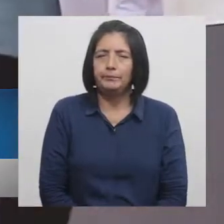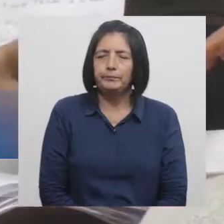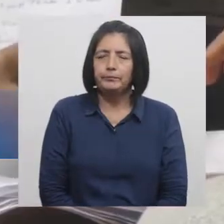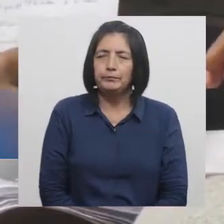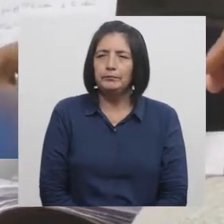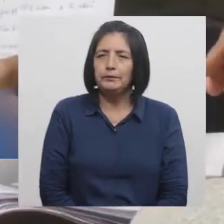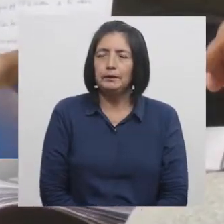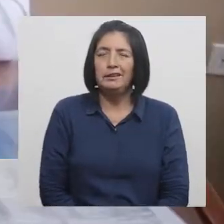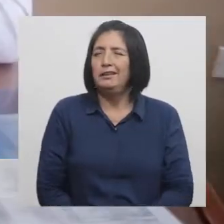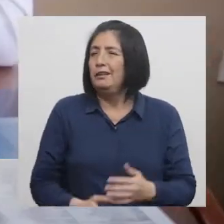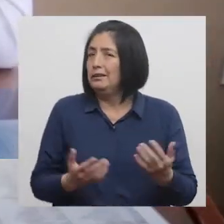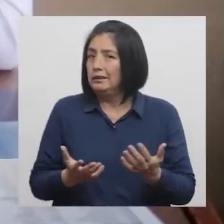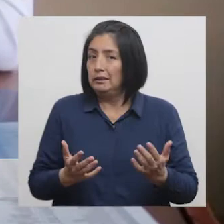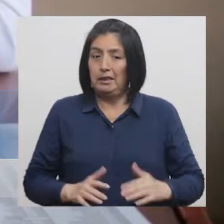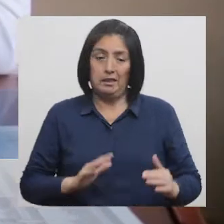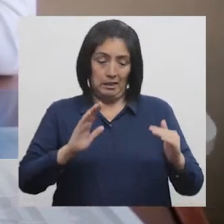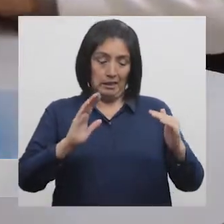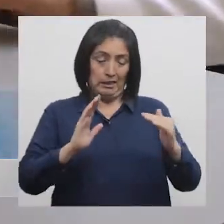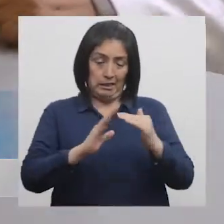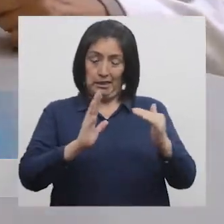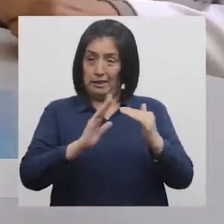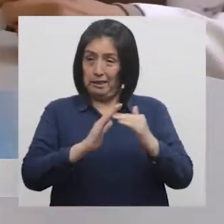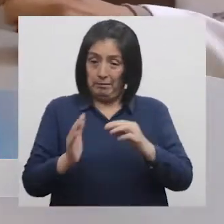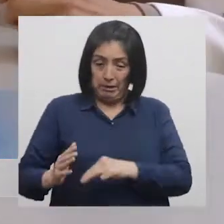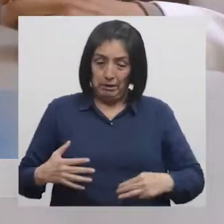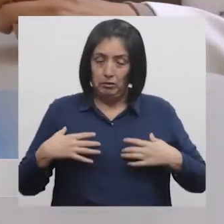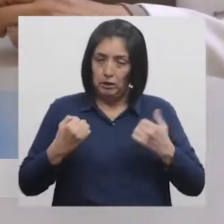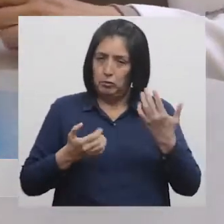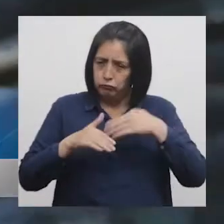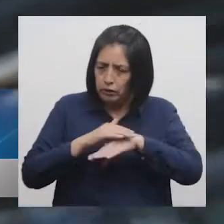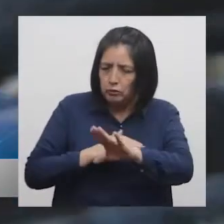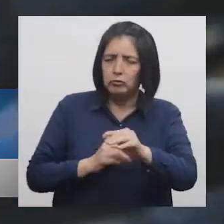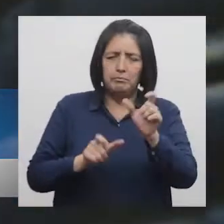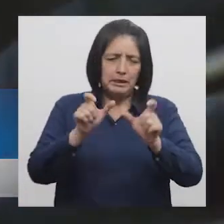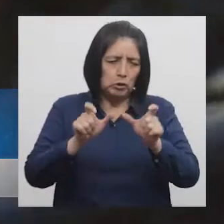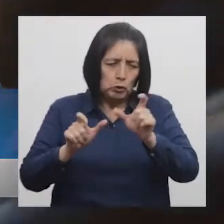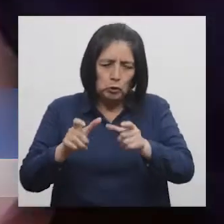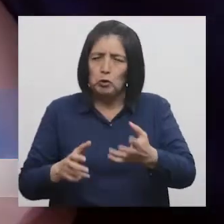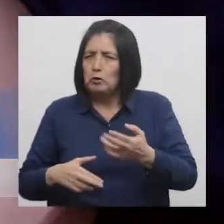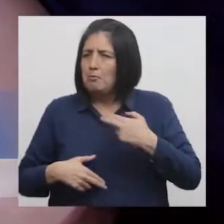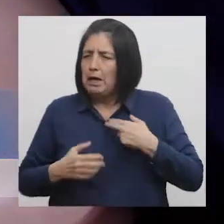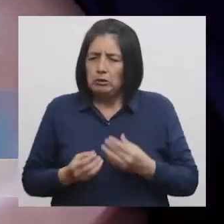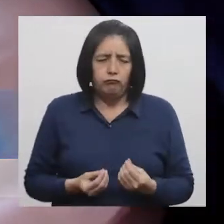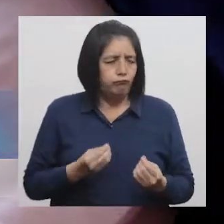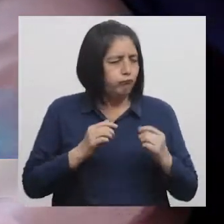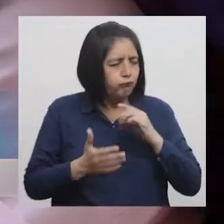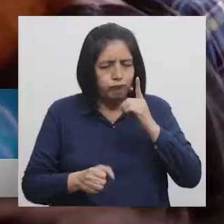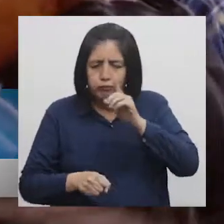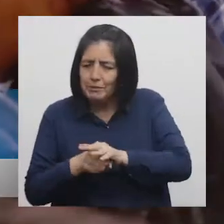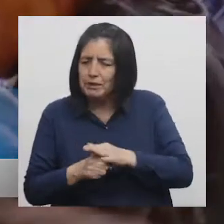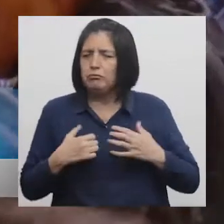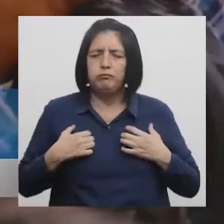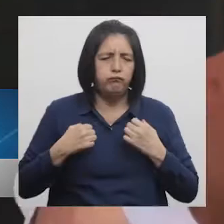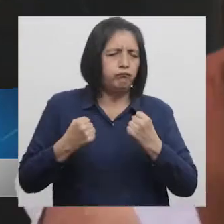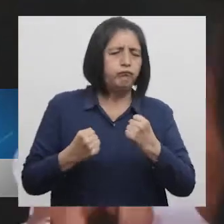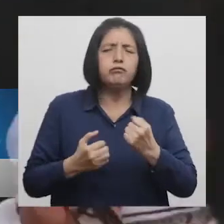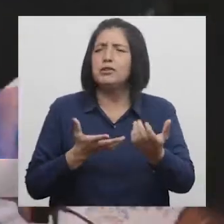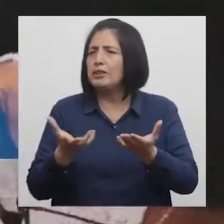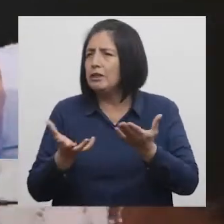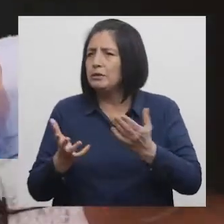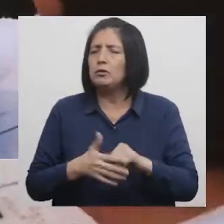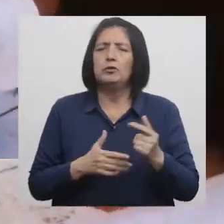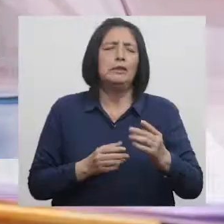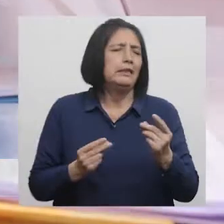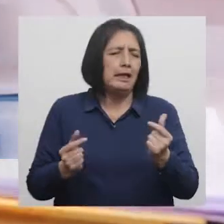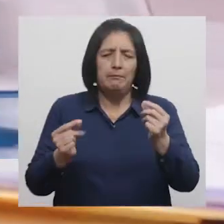Entre las paredes del MinSA existe un grupo humano comprometido en fortalecer los servicios de salud del país con una atención